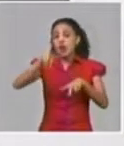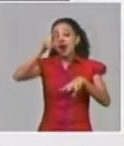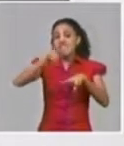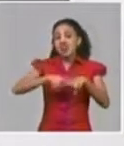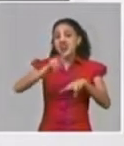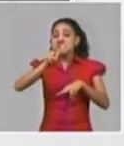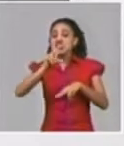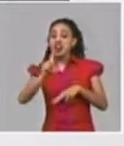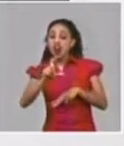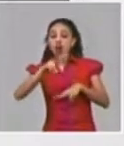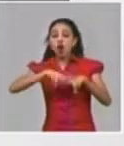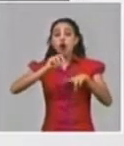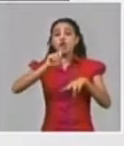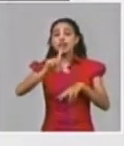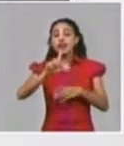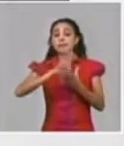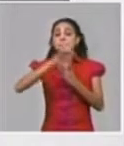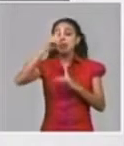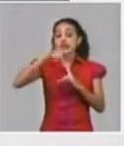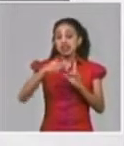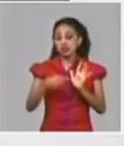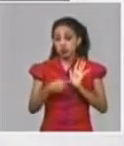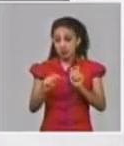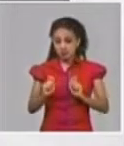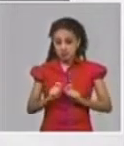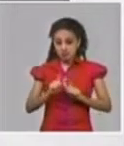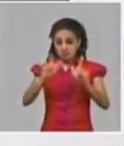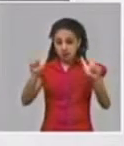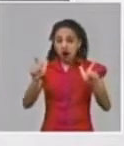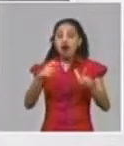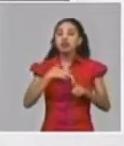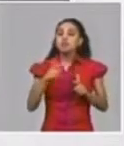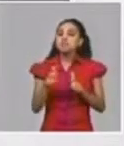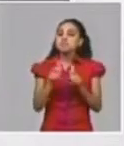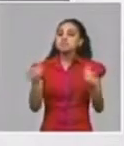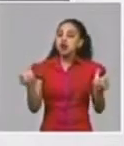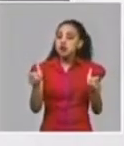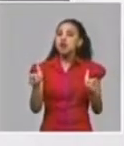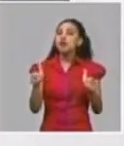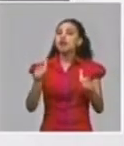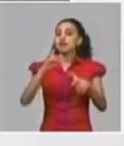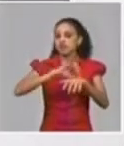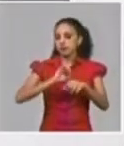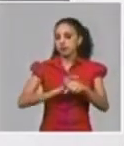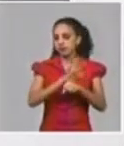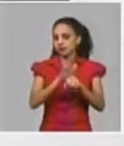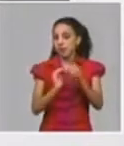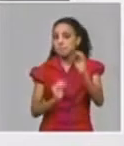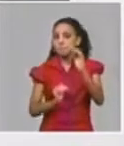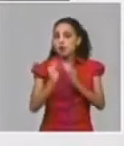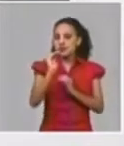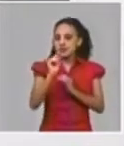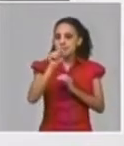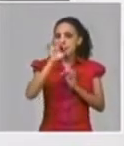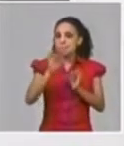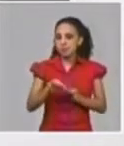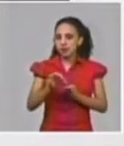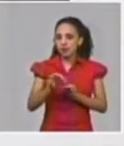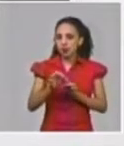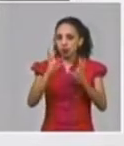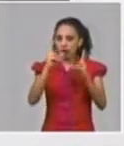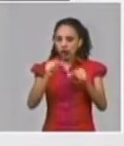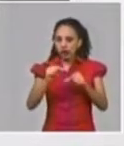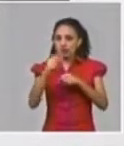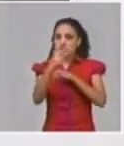Clara o Guido Matanza como se refleja en la pantalla tiene las mayores tasas de incidencia ¿qué es el promedio del país? el país tiene una